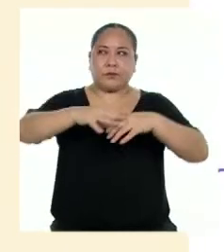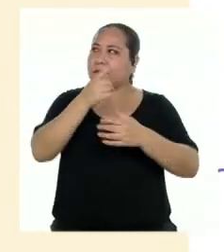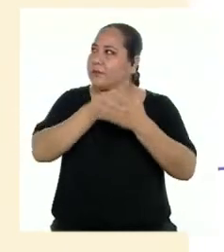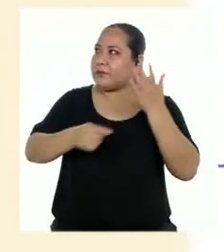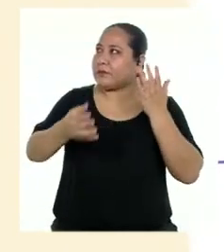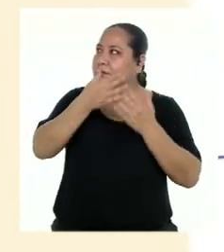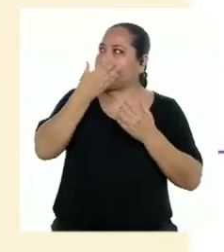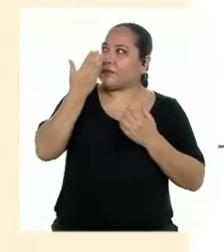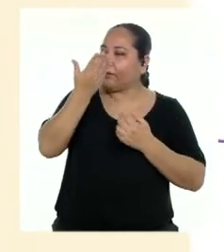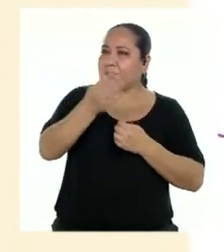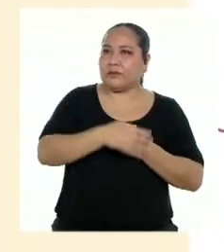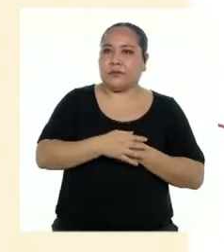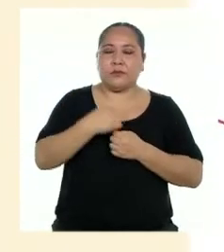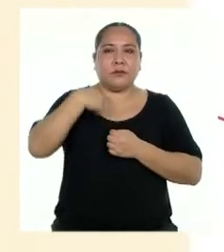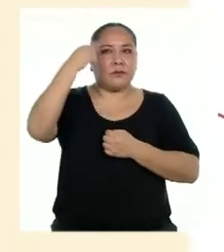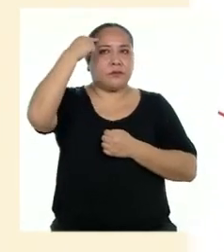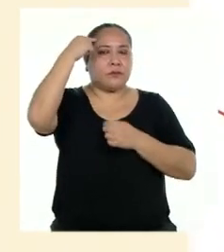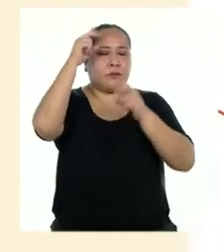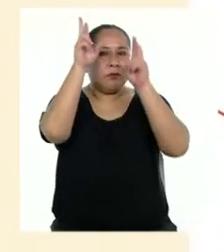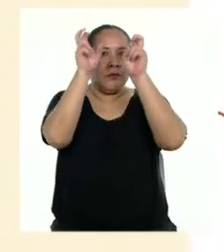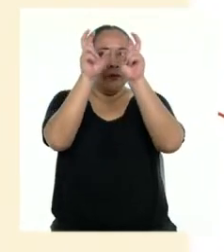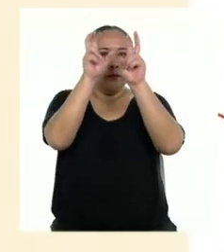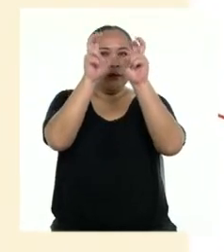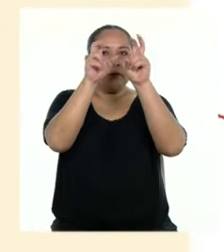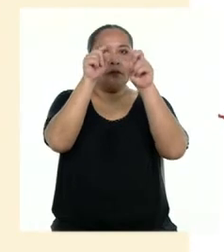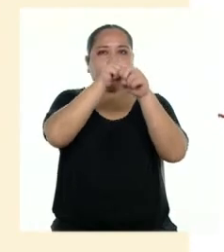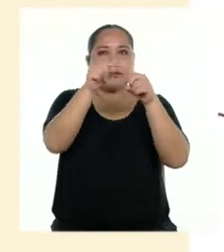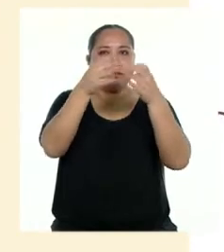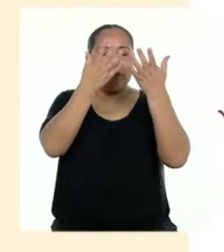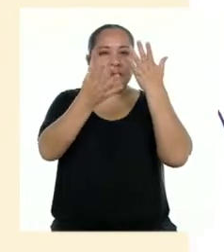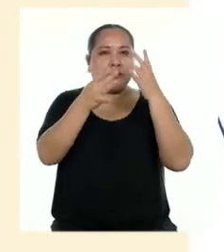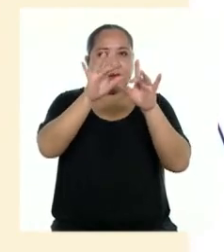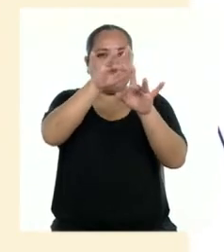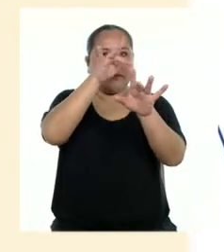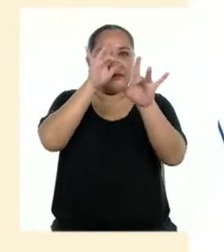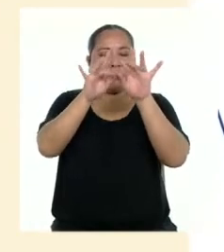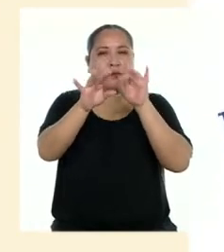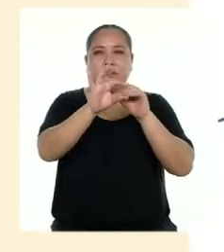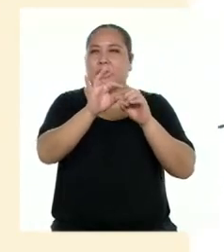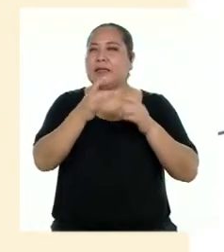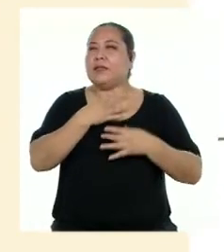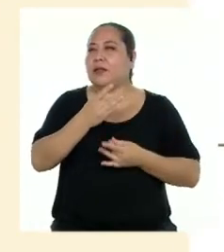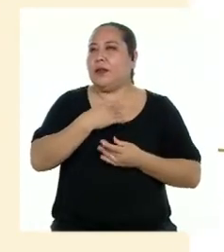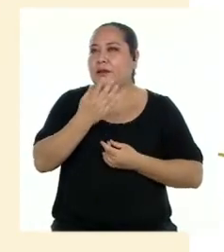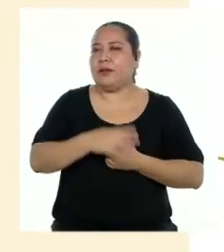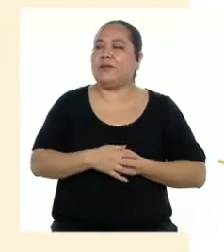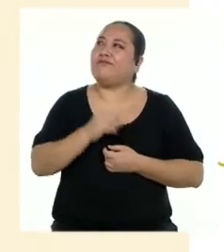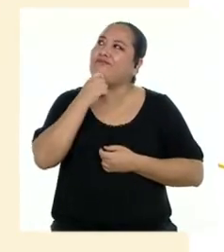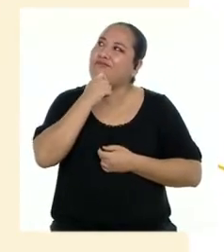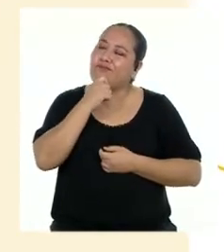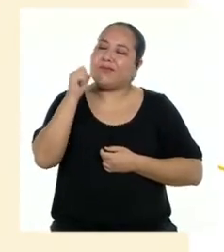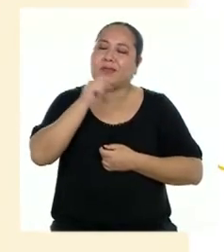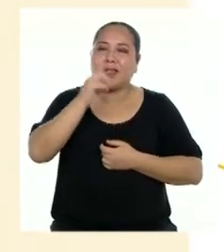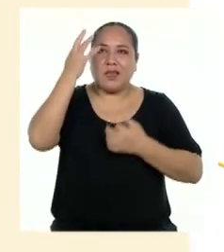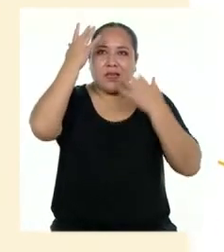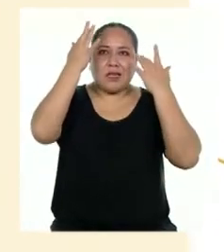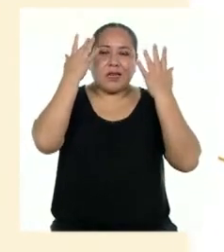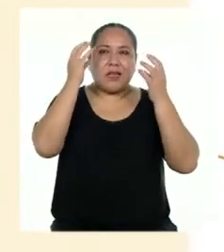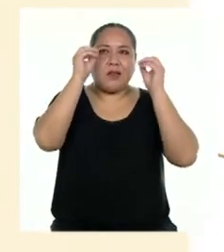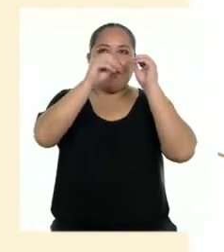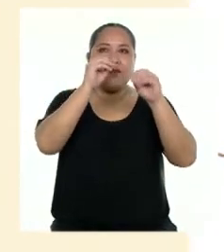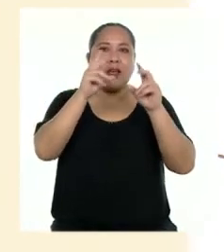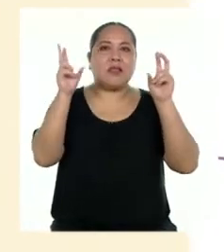mejorar? Me parece que el título podría ser un poco más llamativo. Claro, le falta su creatividad todavía.